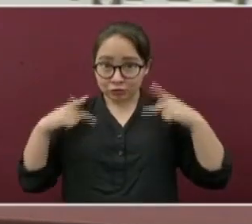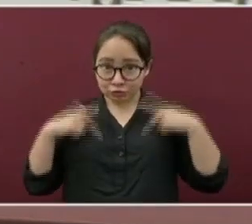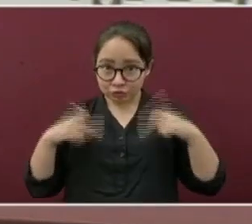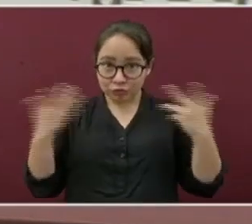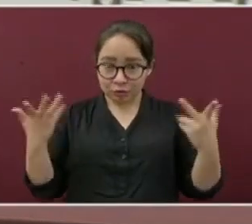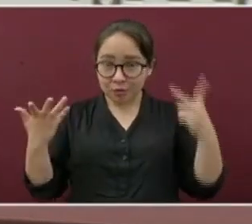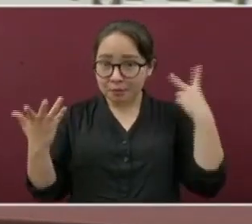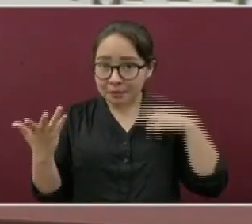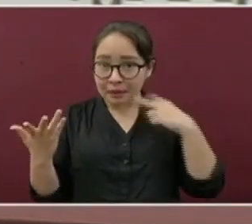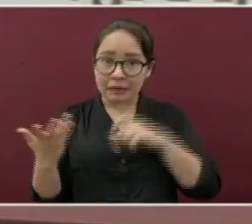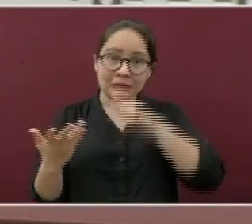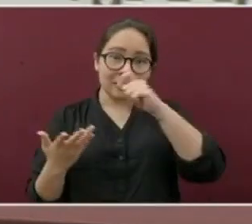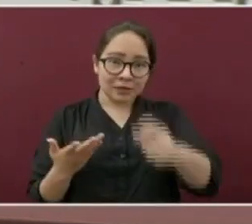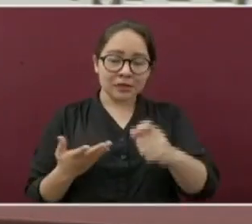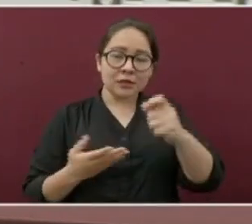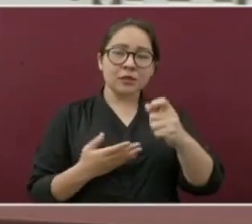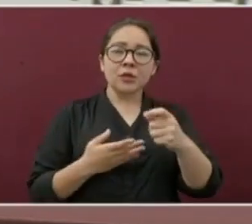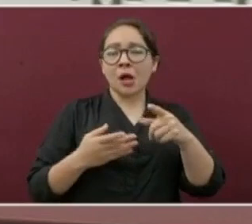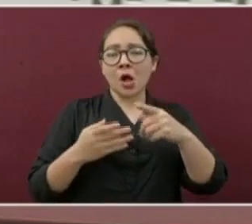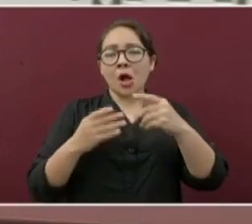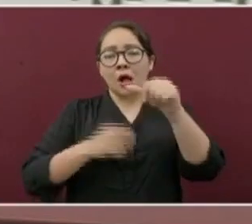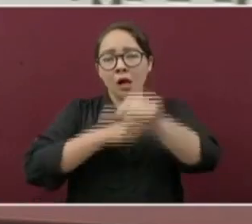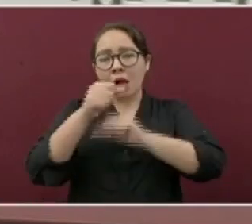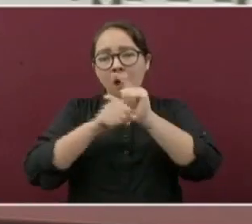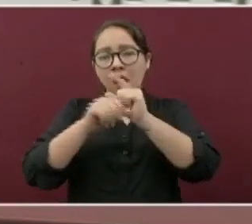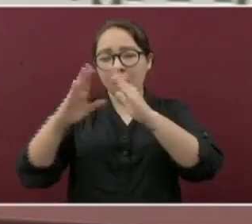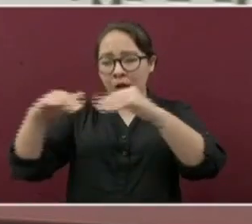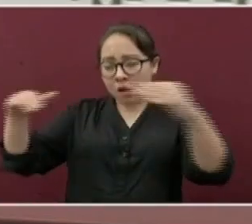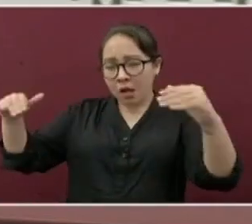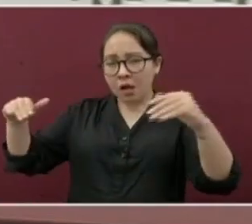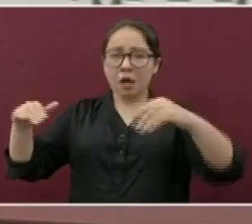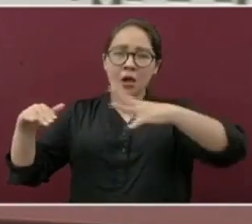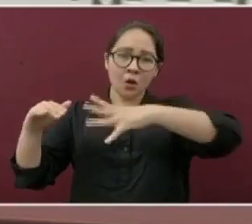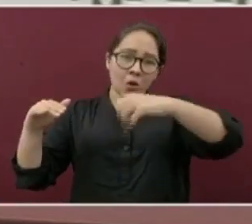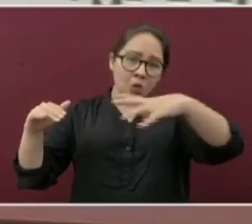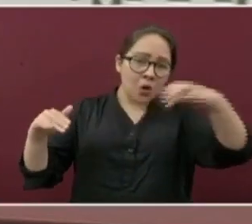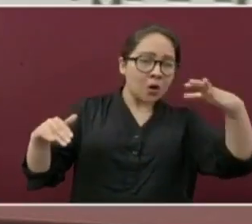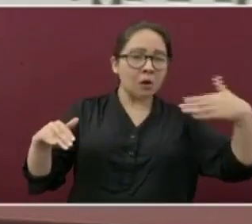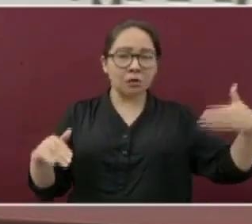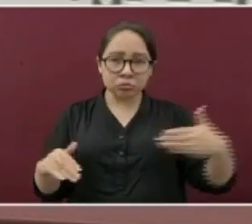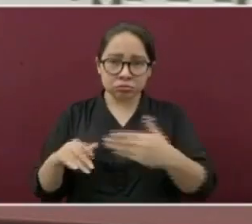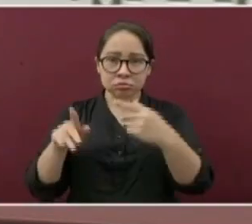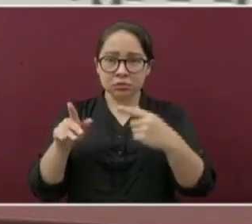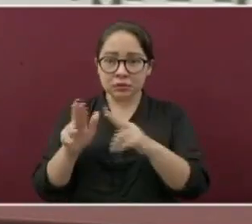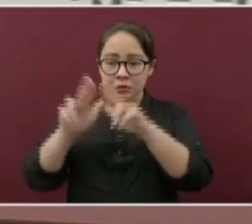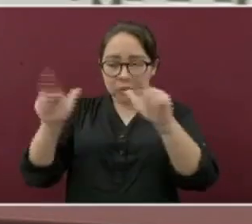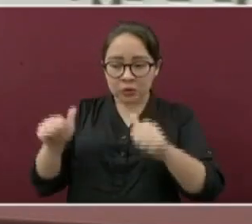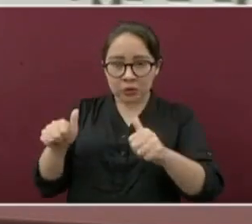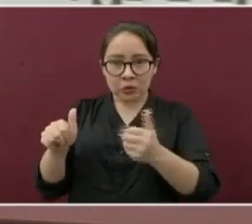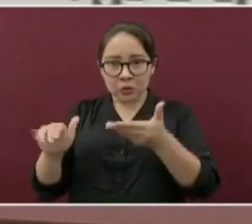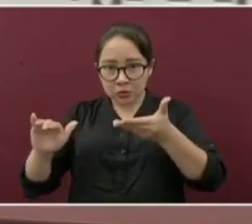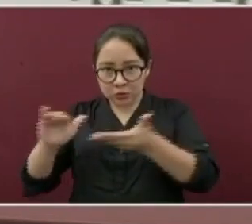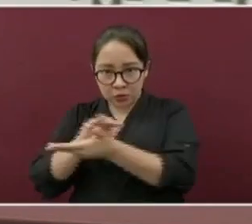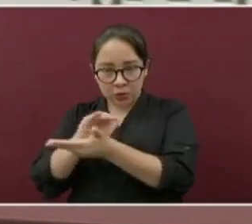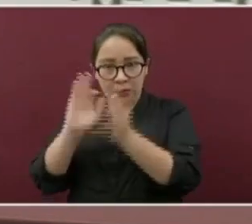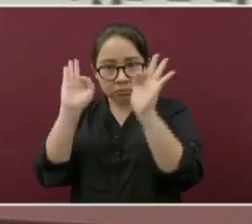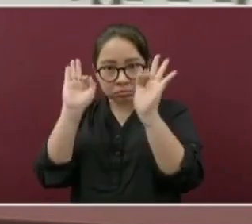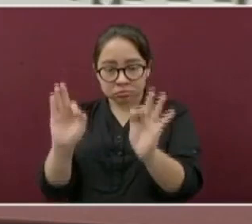mariscos frescos, conservados en hielo o refrigerados y, sobre todo,